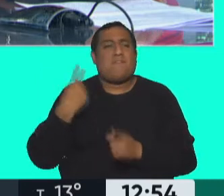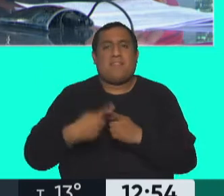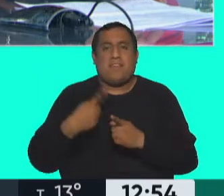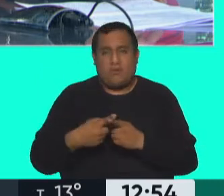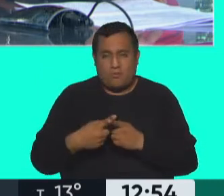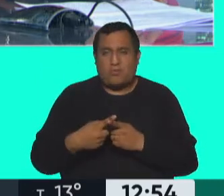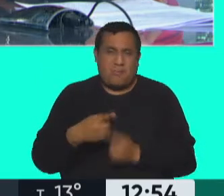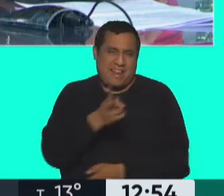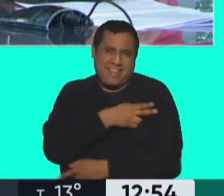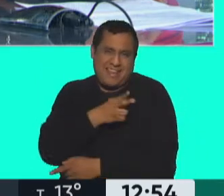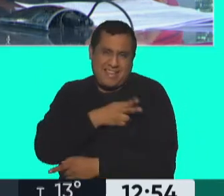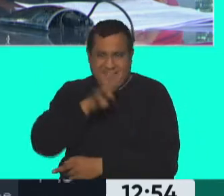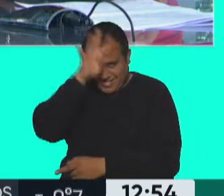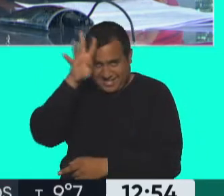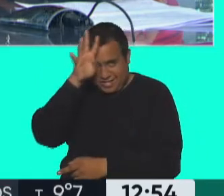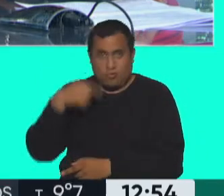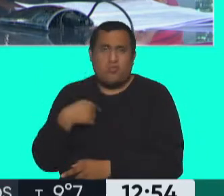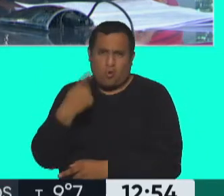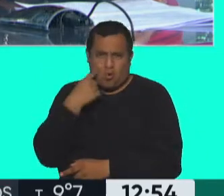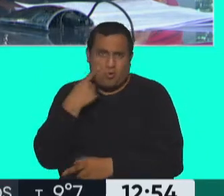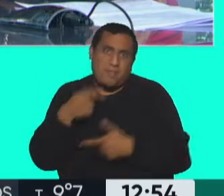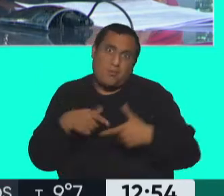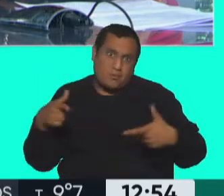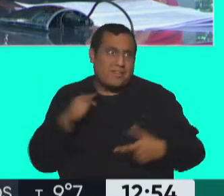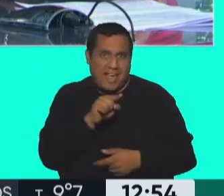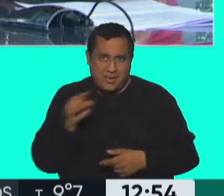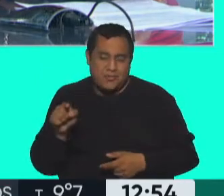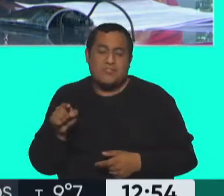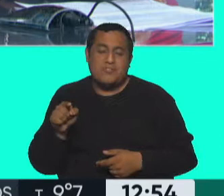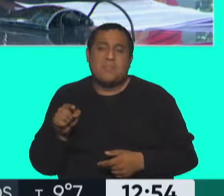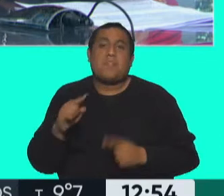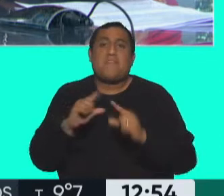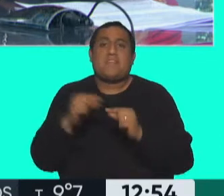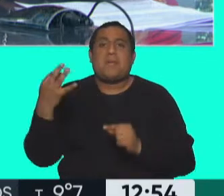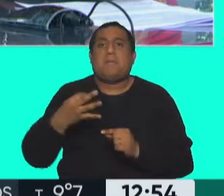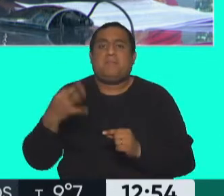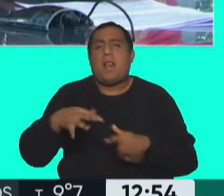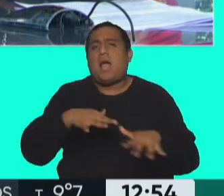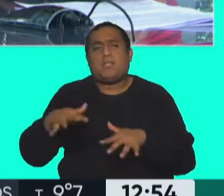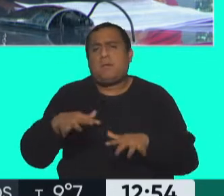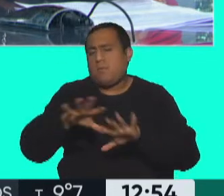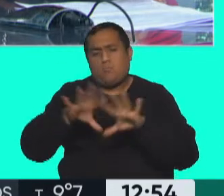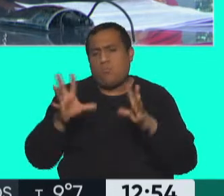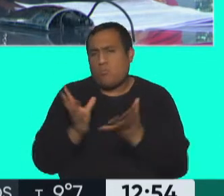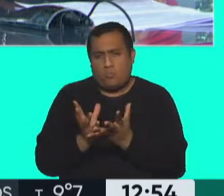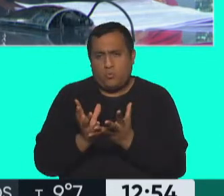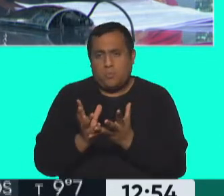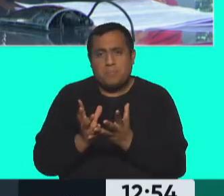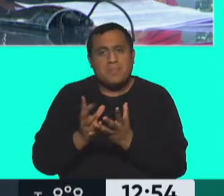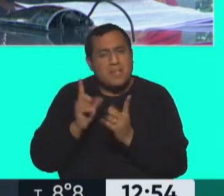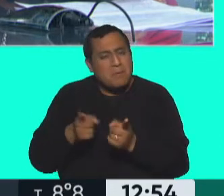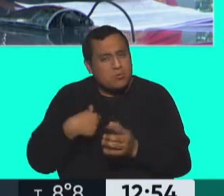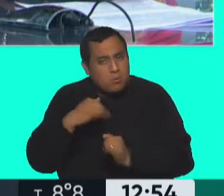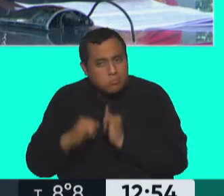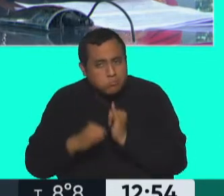esos grandes líderes, a quienes tengo el gusto de conocer también. Y en esta fecha especial hay muchas actividades en todo el mundo. Y también decir